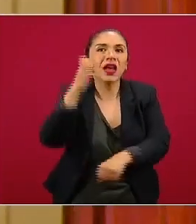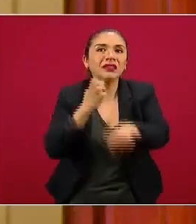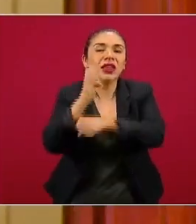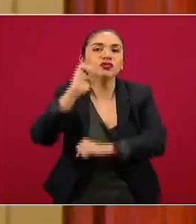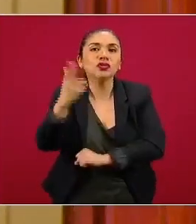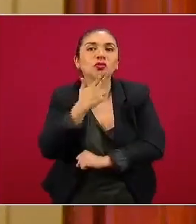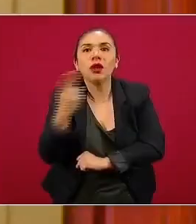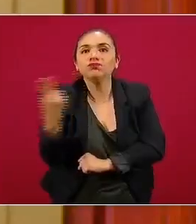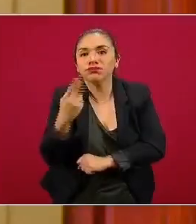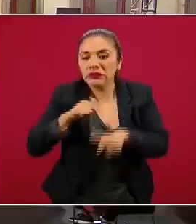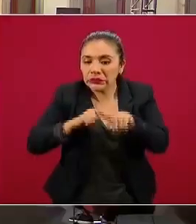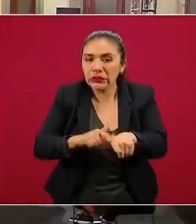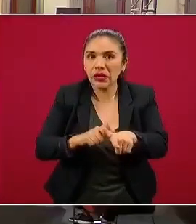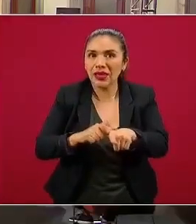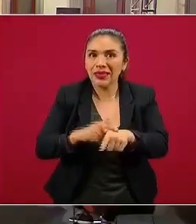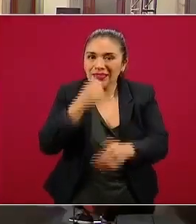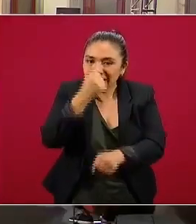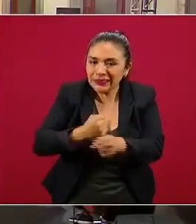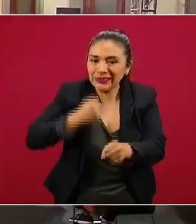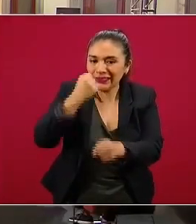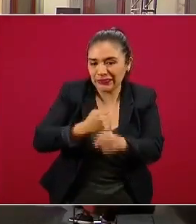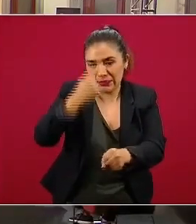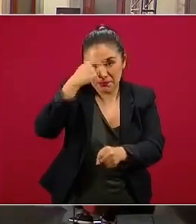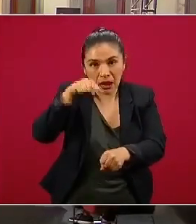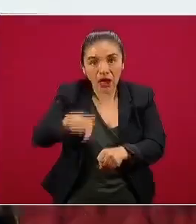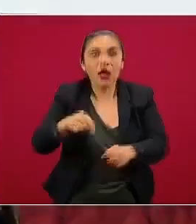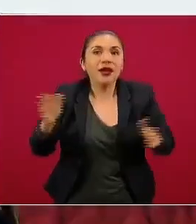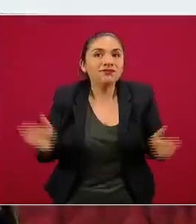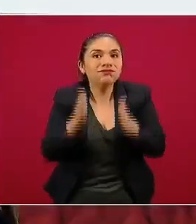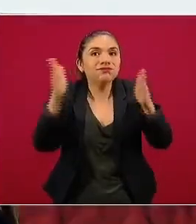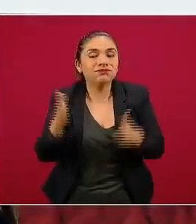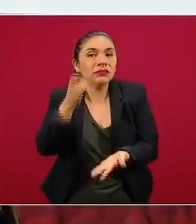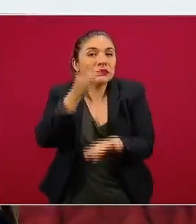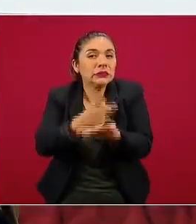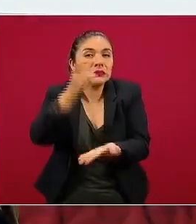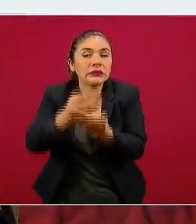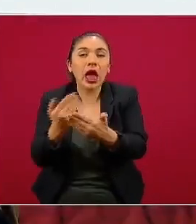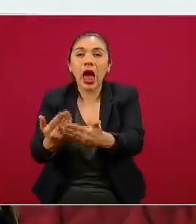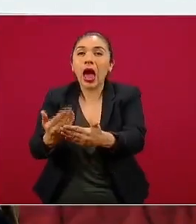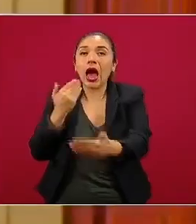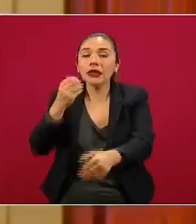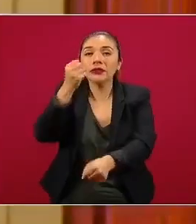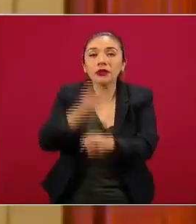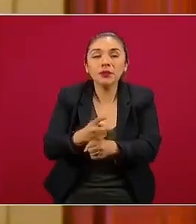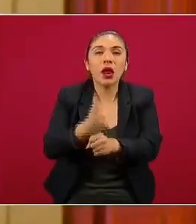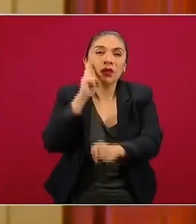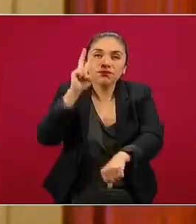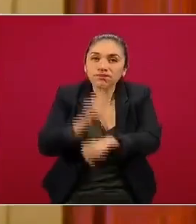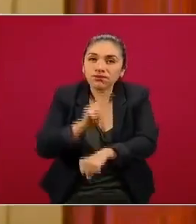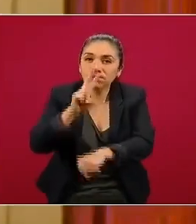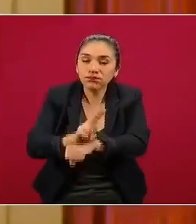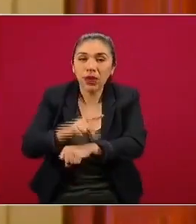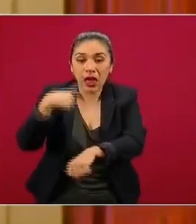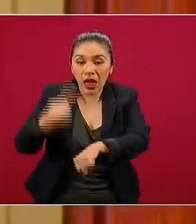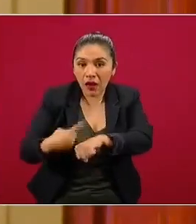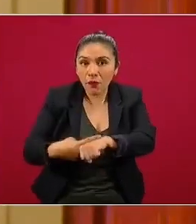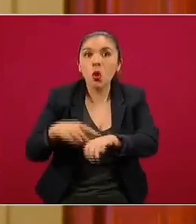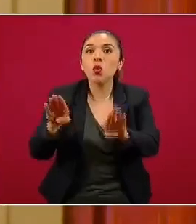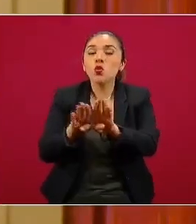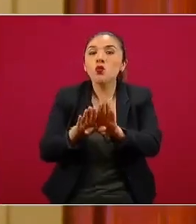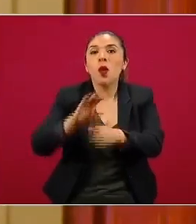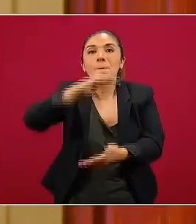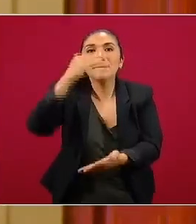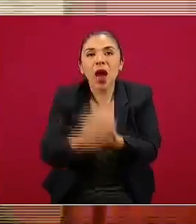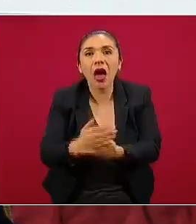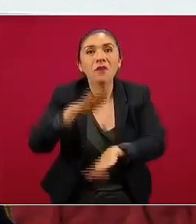necesidad de contribuir de manera oportuna a detectar casos, darle seguimientos, limitar y